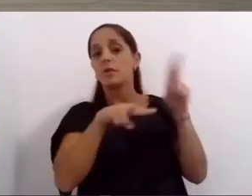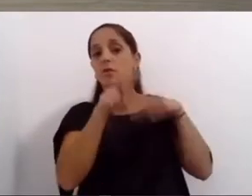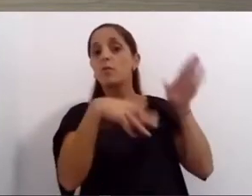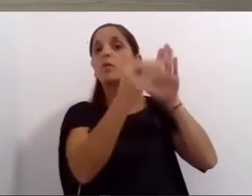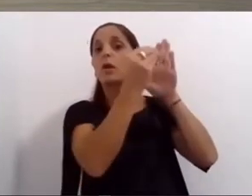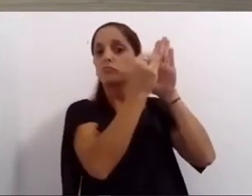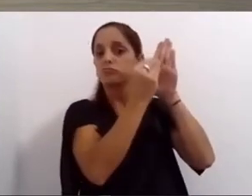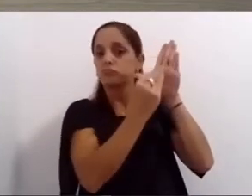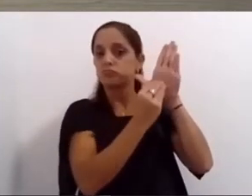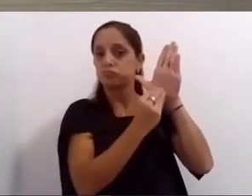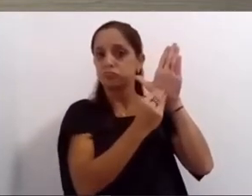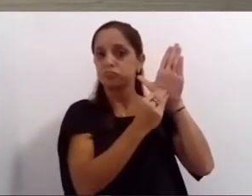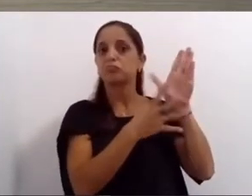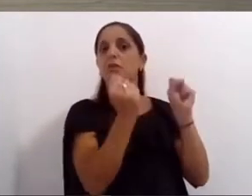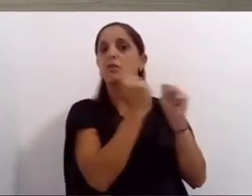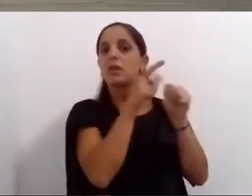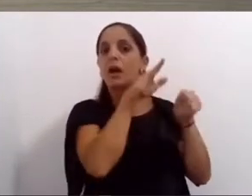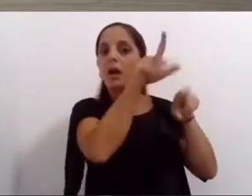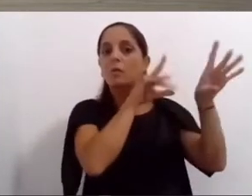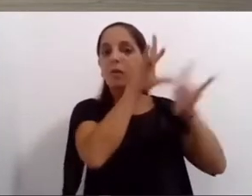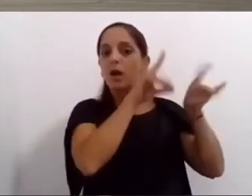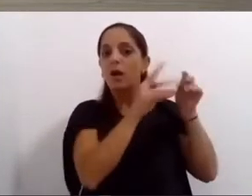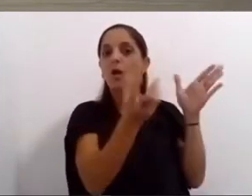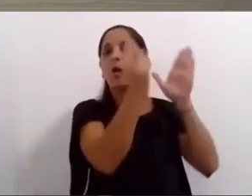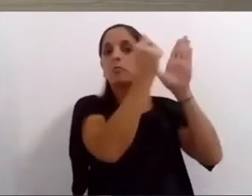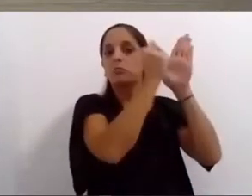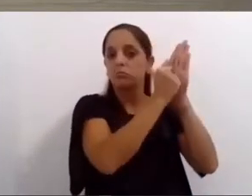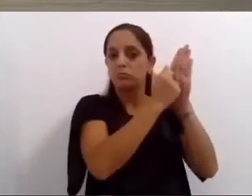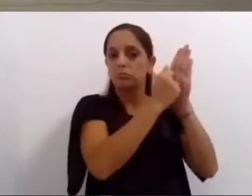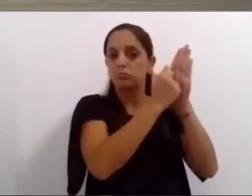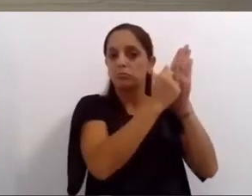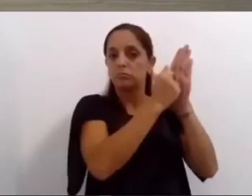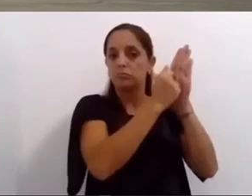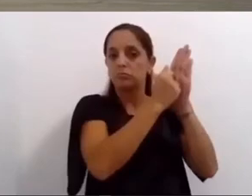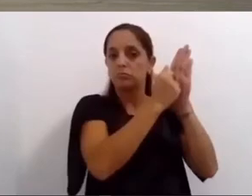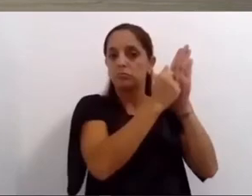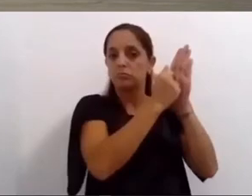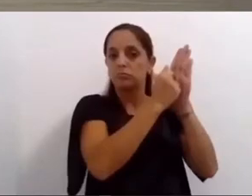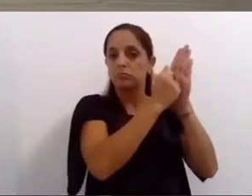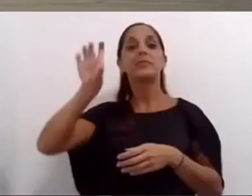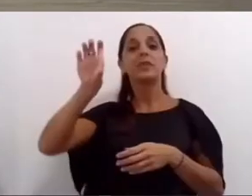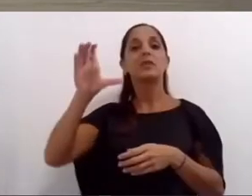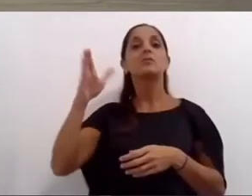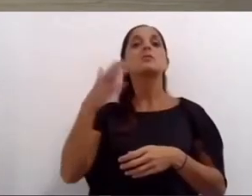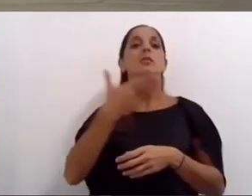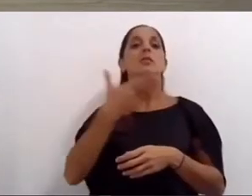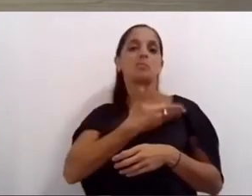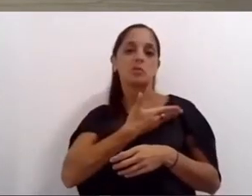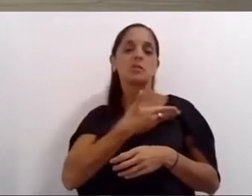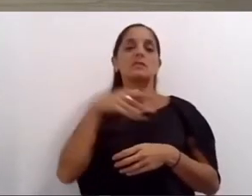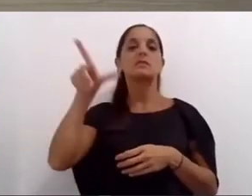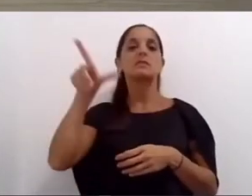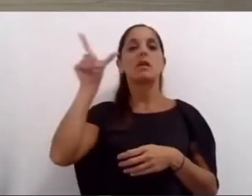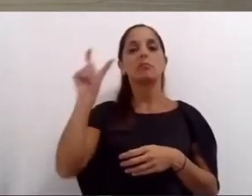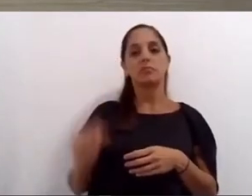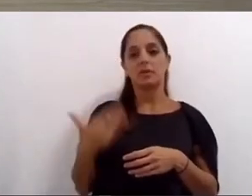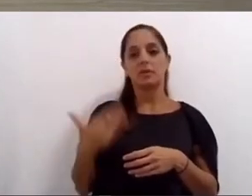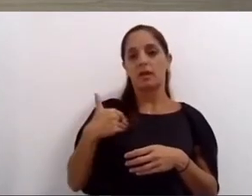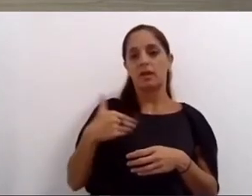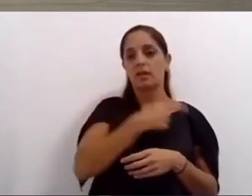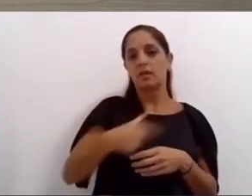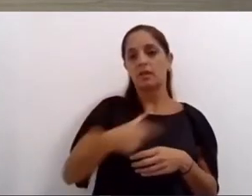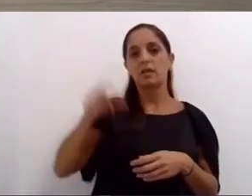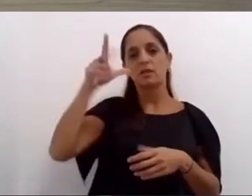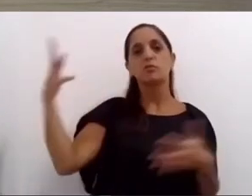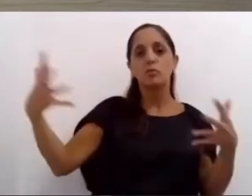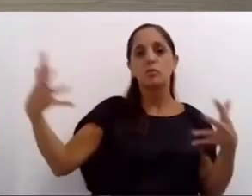de los jóvenes en el mercado laboral avanzamos con la provincia y el gobierno nacional para implementar programas de formación y entrenamiento laboral